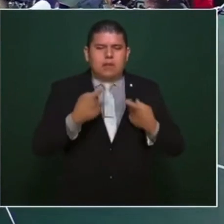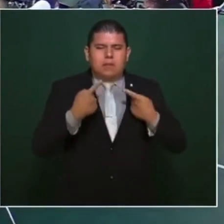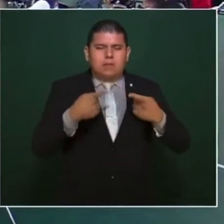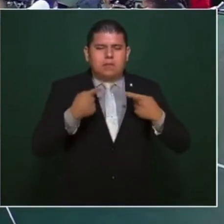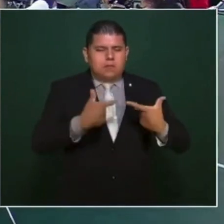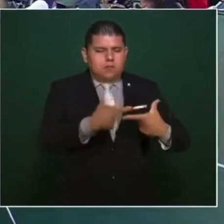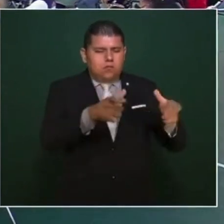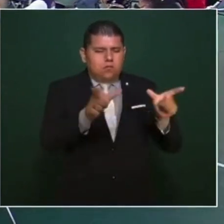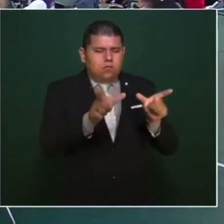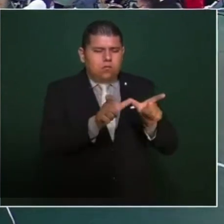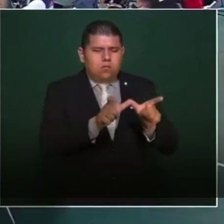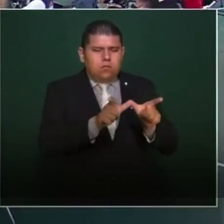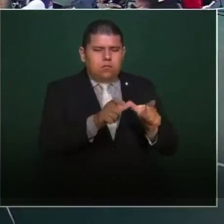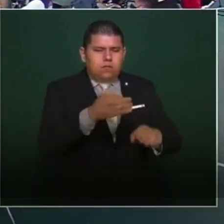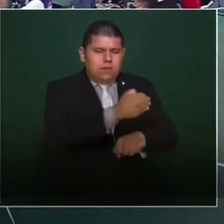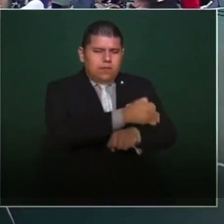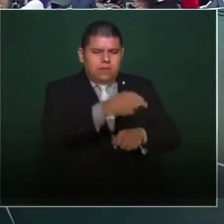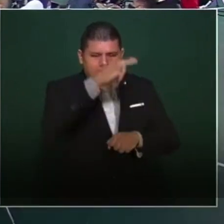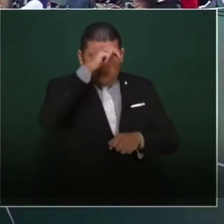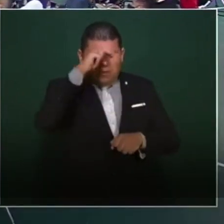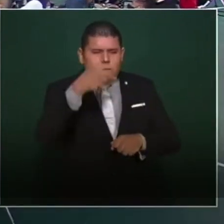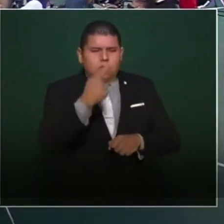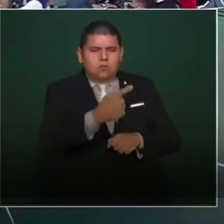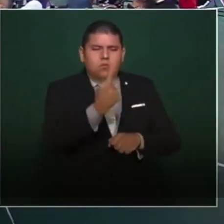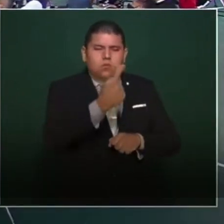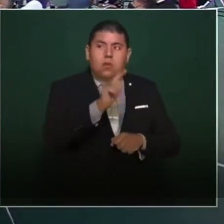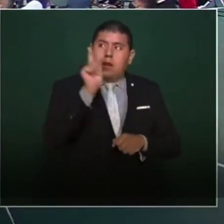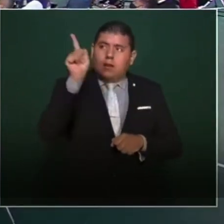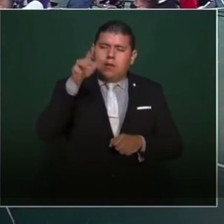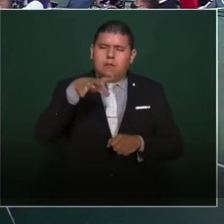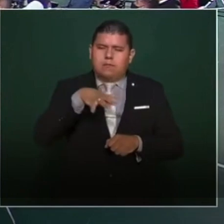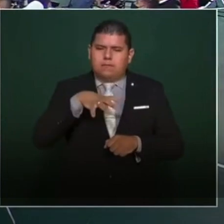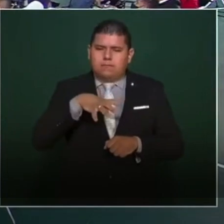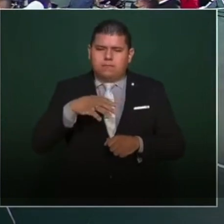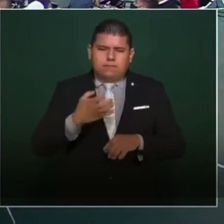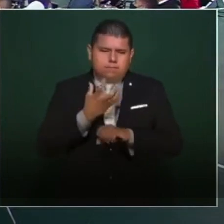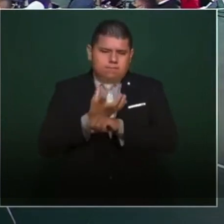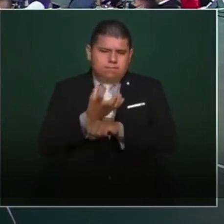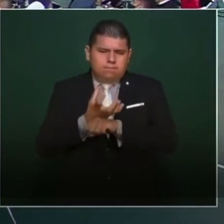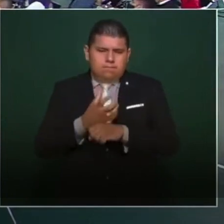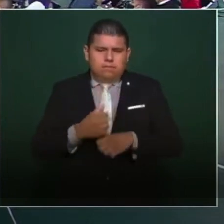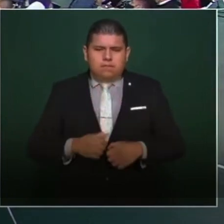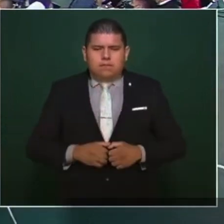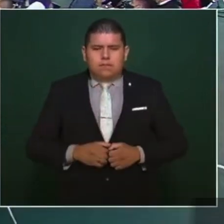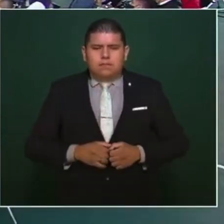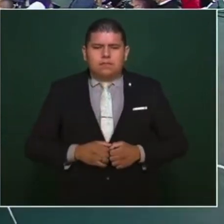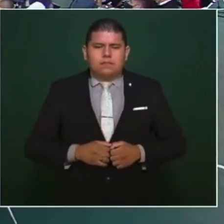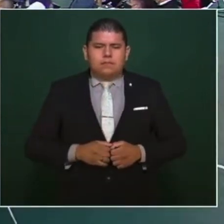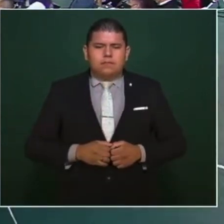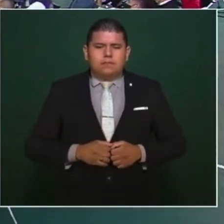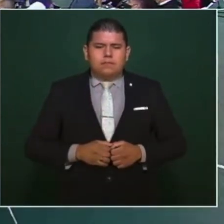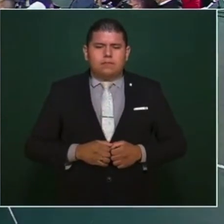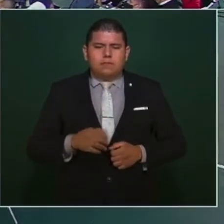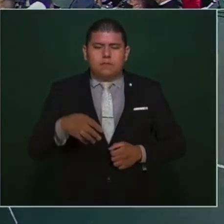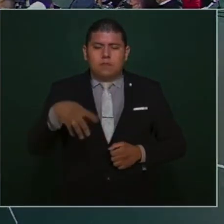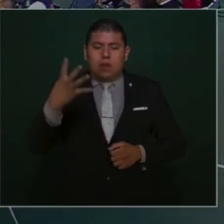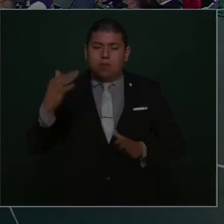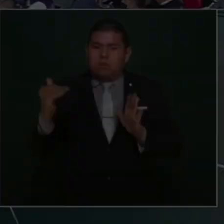algún familiar viviendo allá. ¿Cuánto? 700 millones de dólares, 14 mil millones de pesos. 14 mil millones.